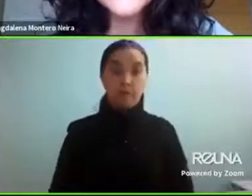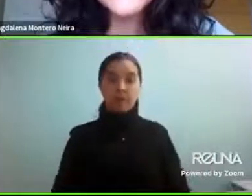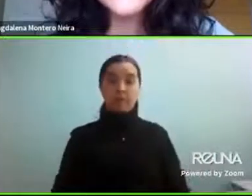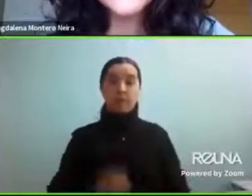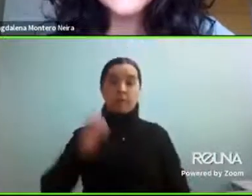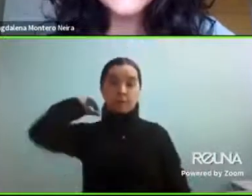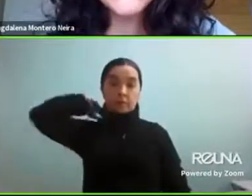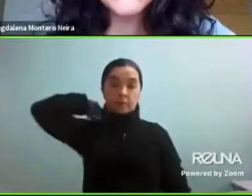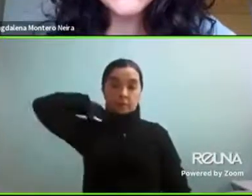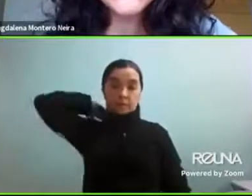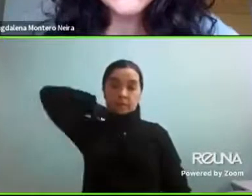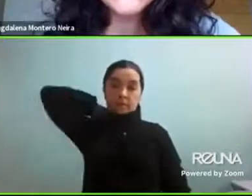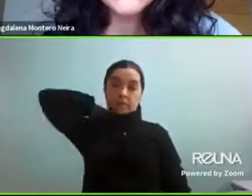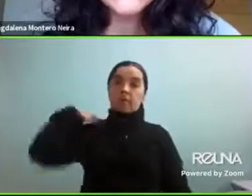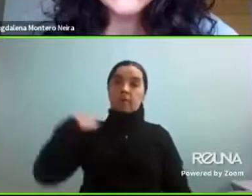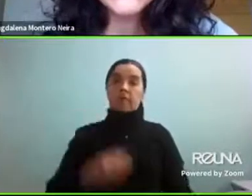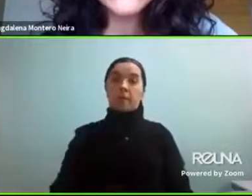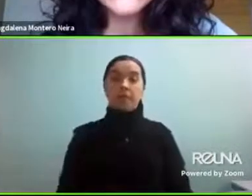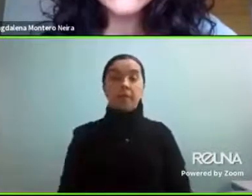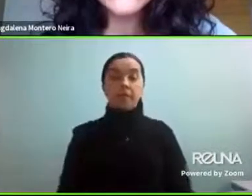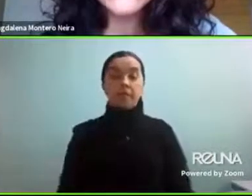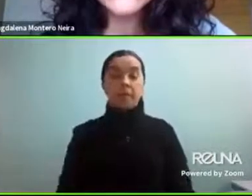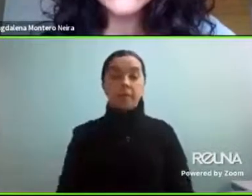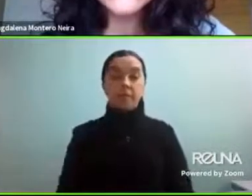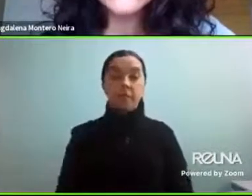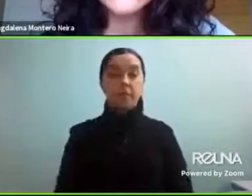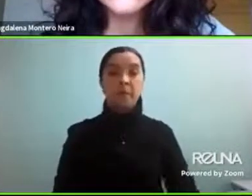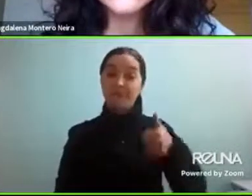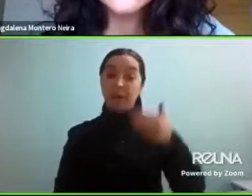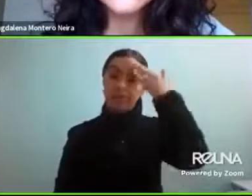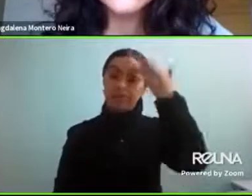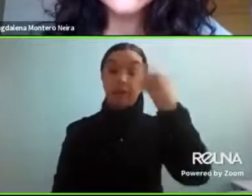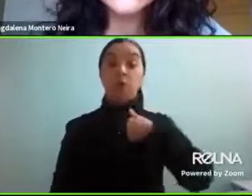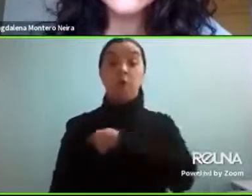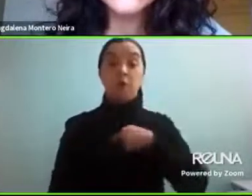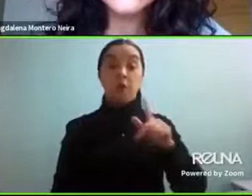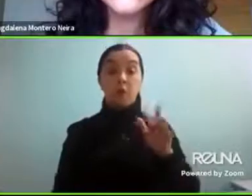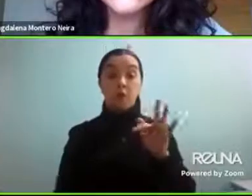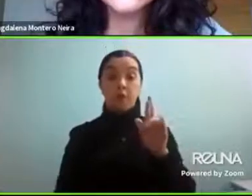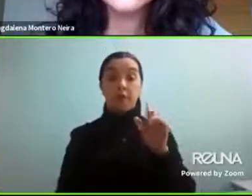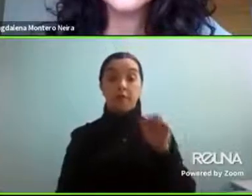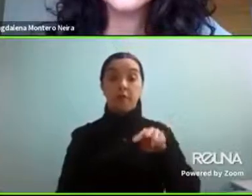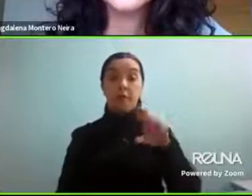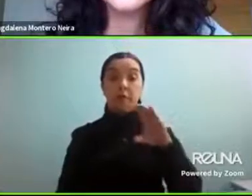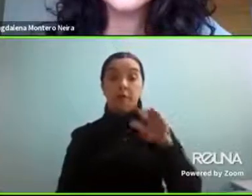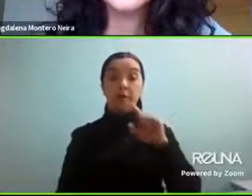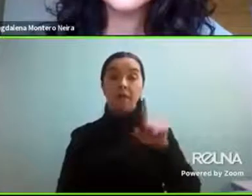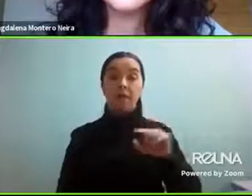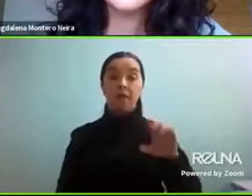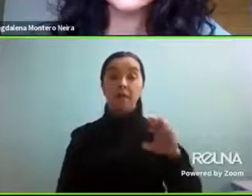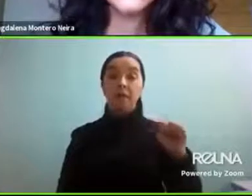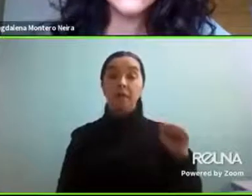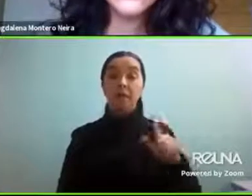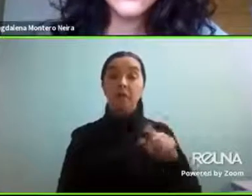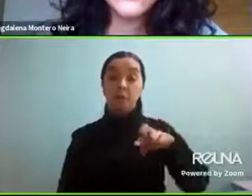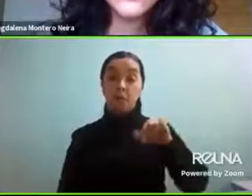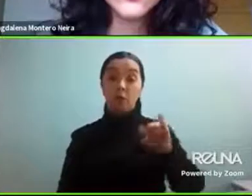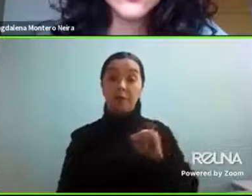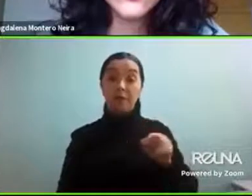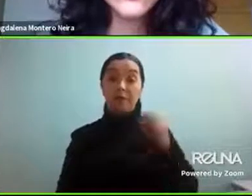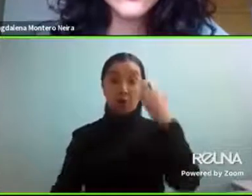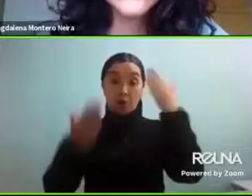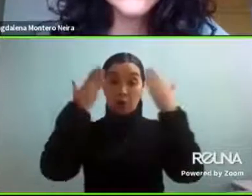Bien, me presento, yo soy Francisco Pizarro Olivares, soy psicólogo del servicio de neuropsicología